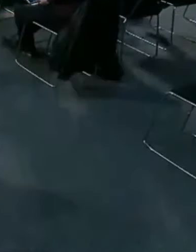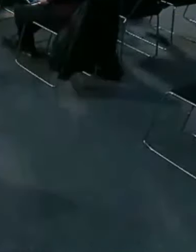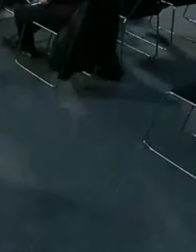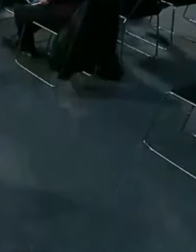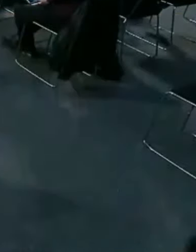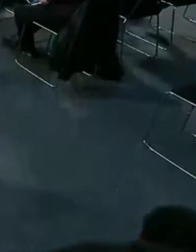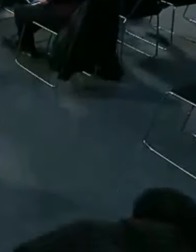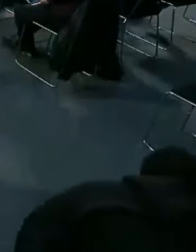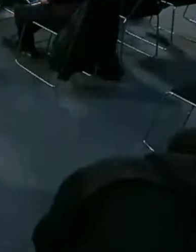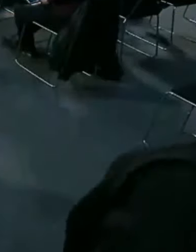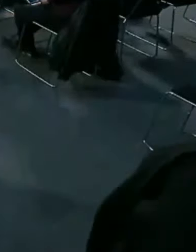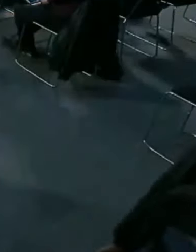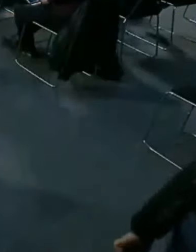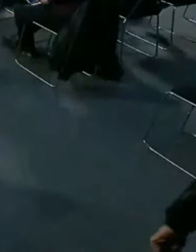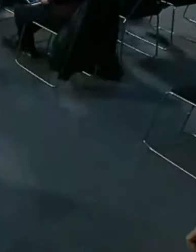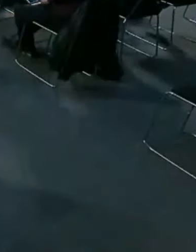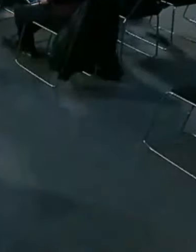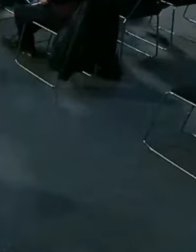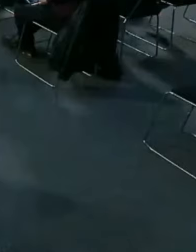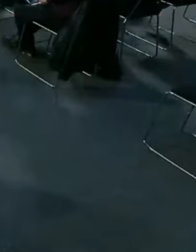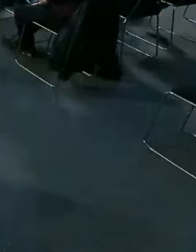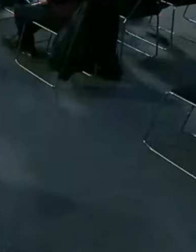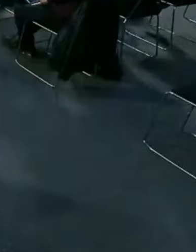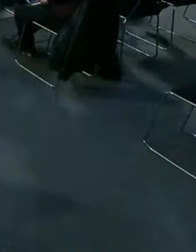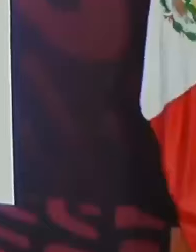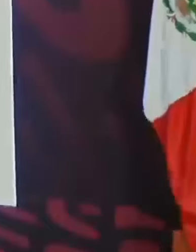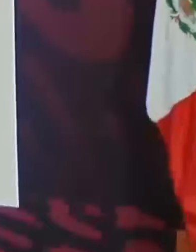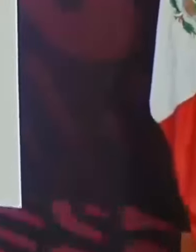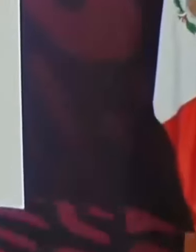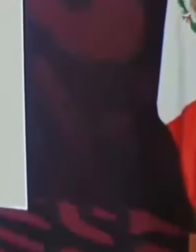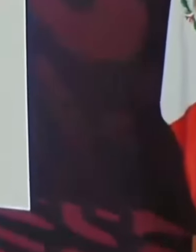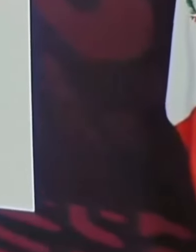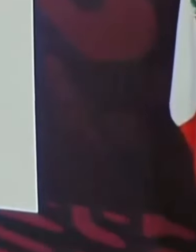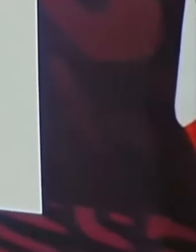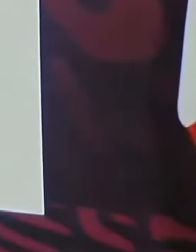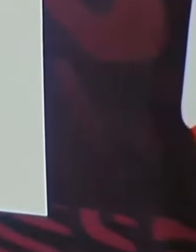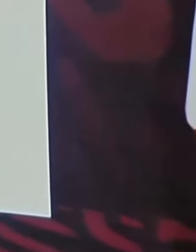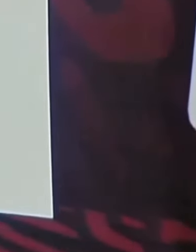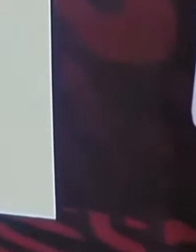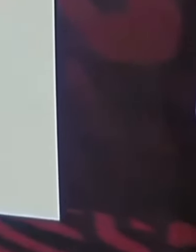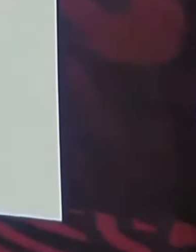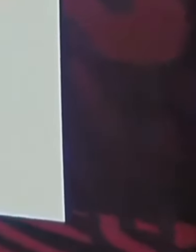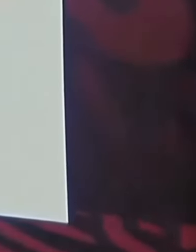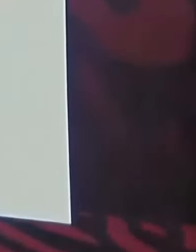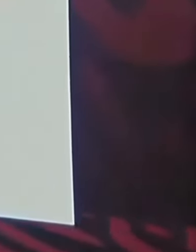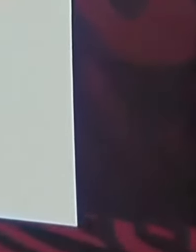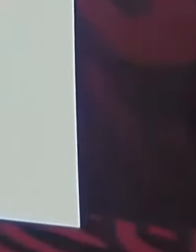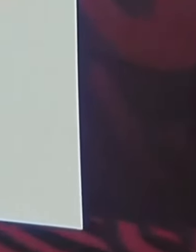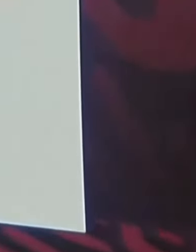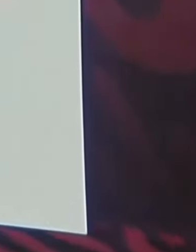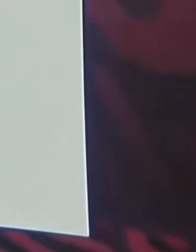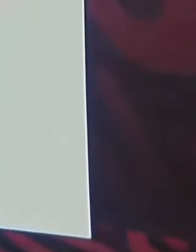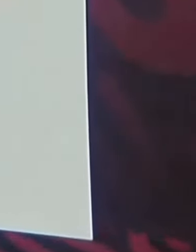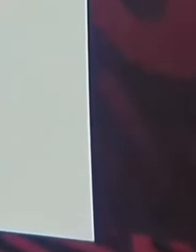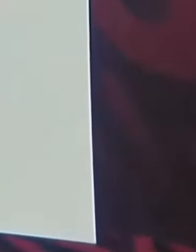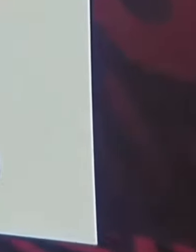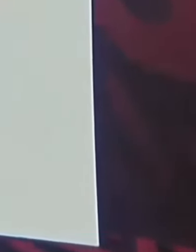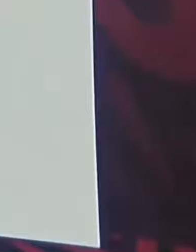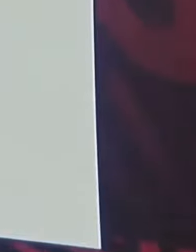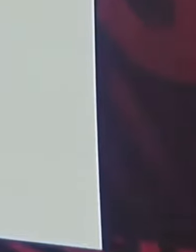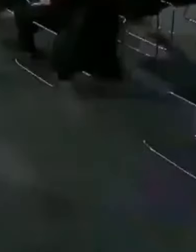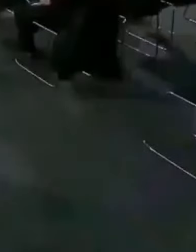aunque le vaya mal a México, pero